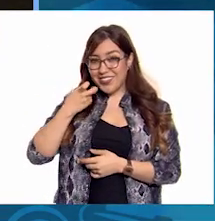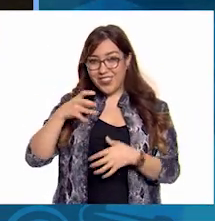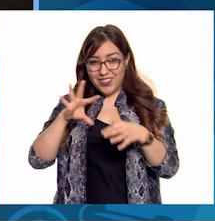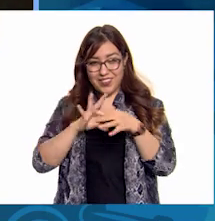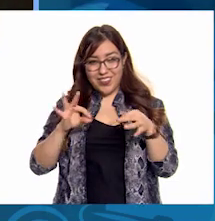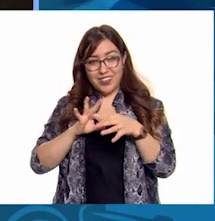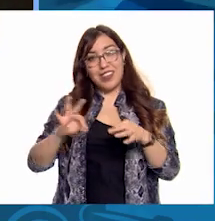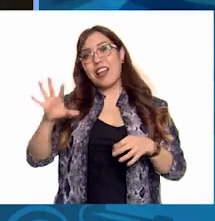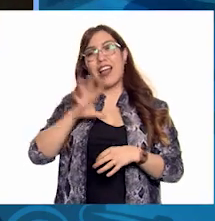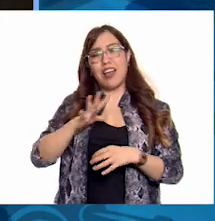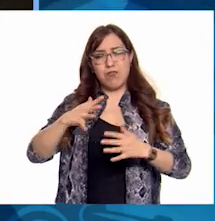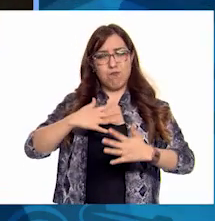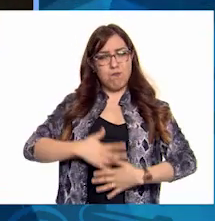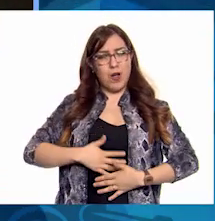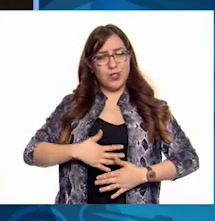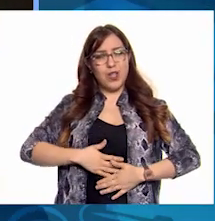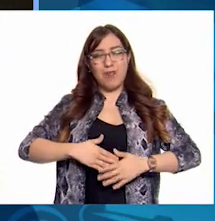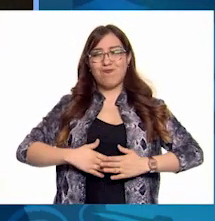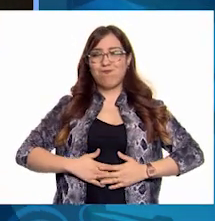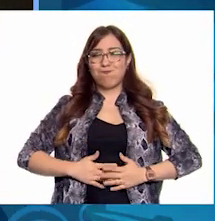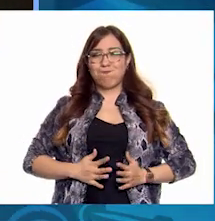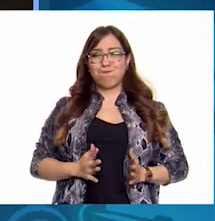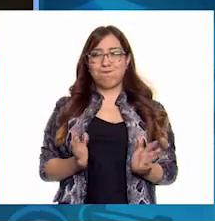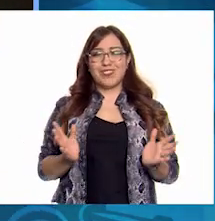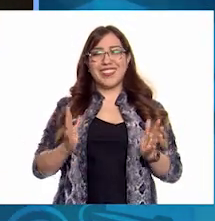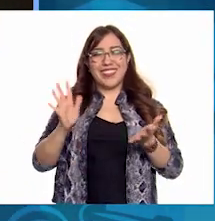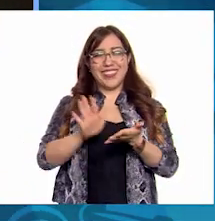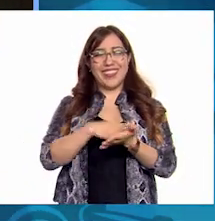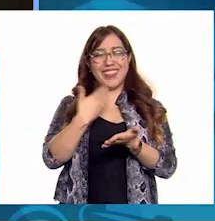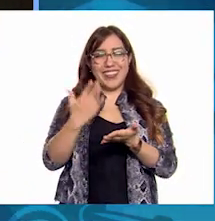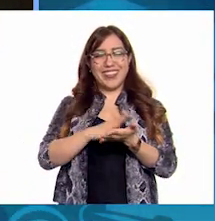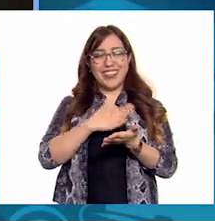panza un libro Y vamos a escuchar este bonito cuento que se llama